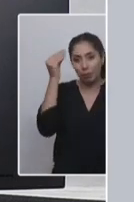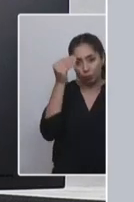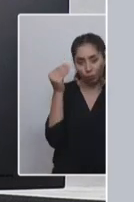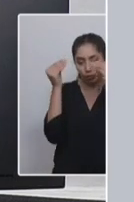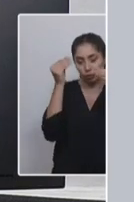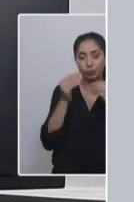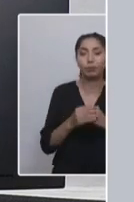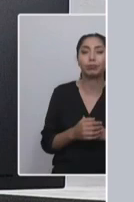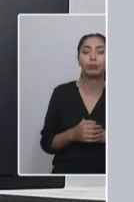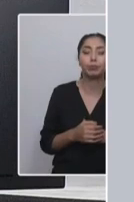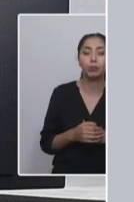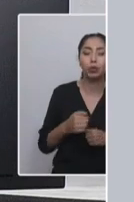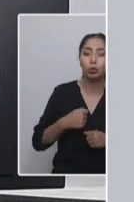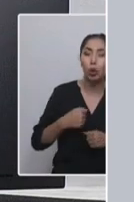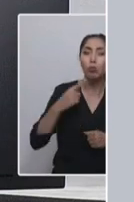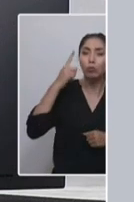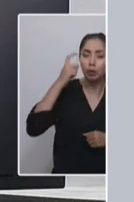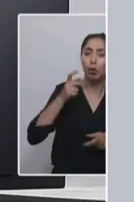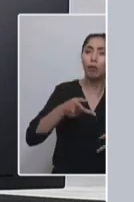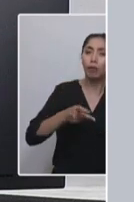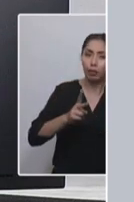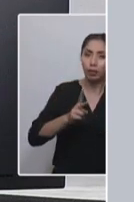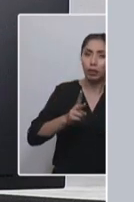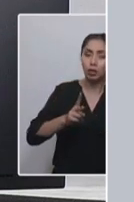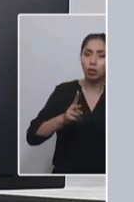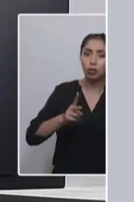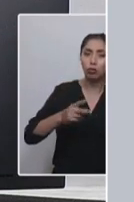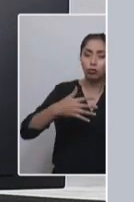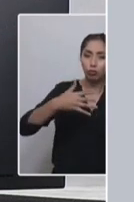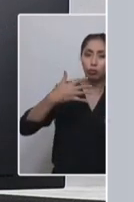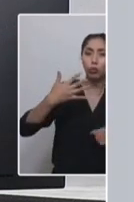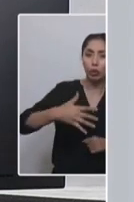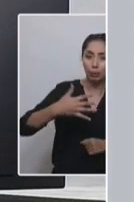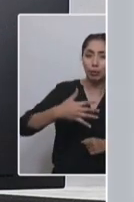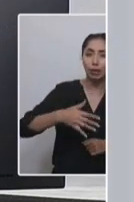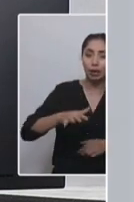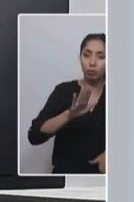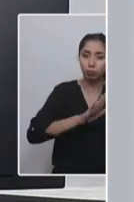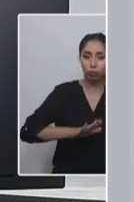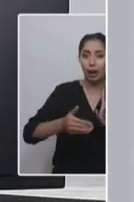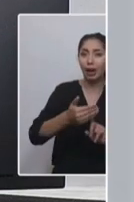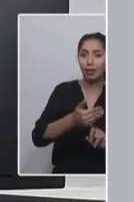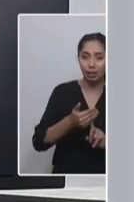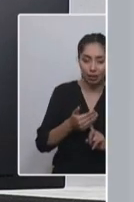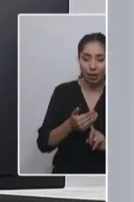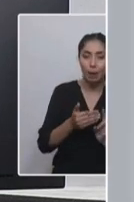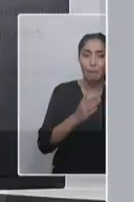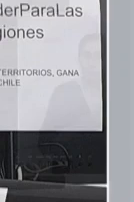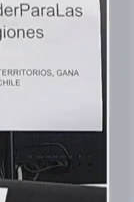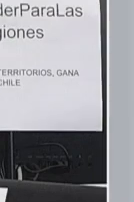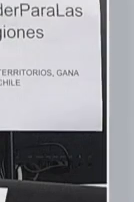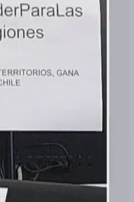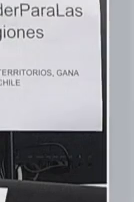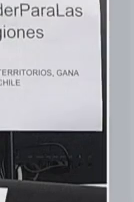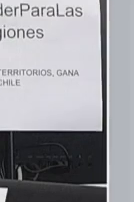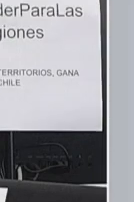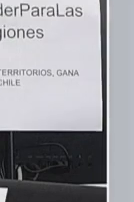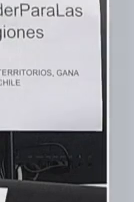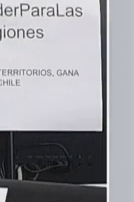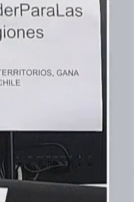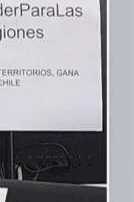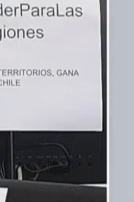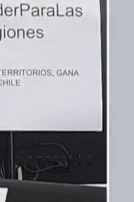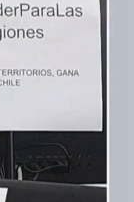mayor capacidad económica para que puedan desarrollarse en igualdad de condiciones? Ahora, ¿cómo podría darse también